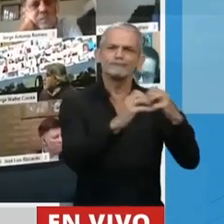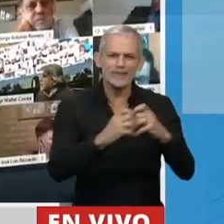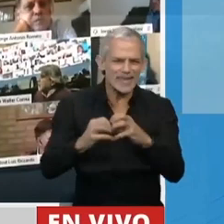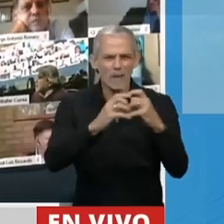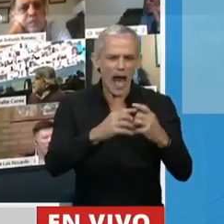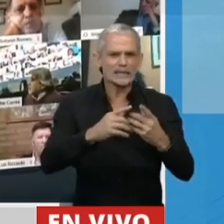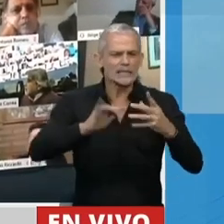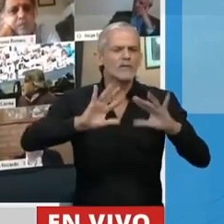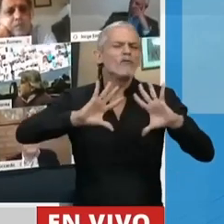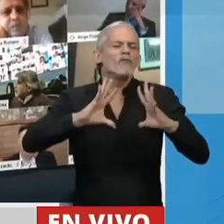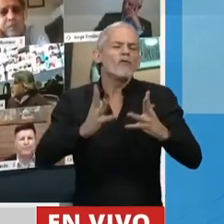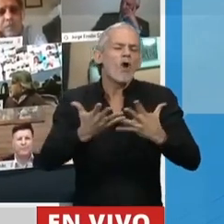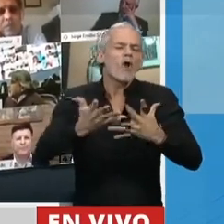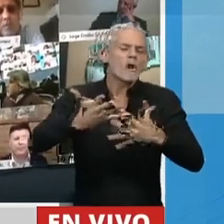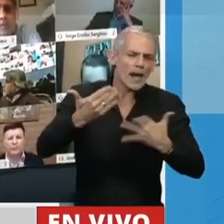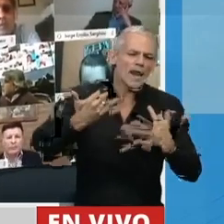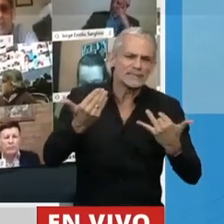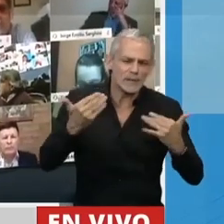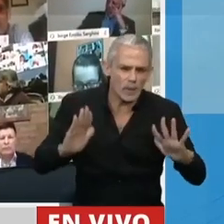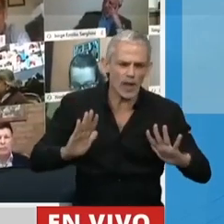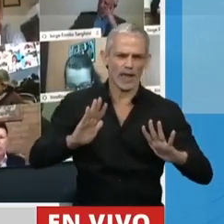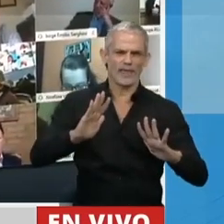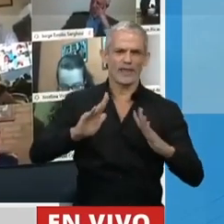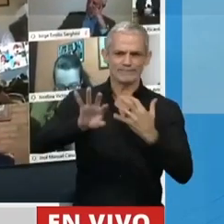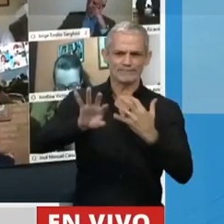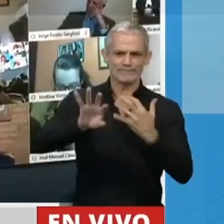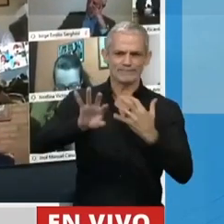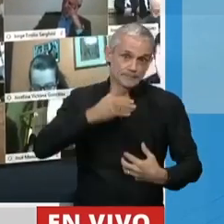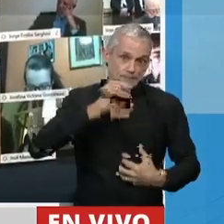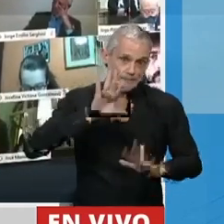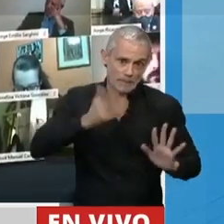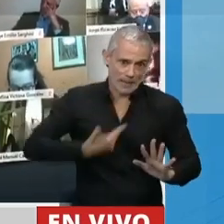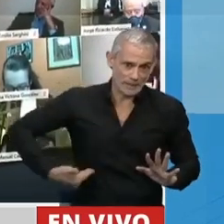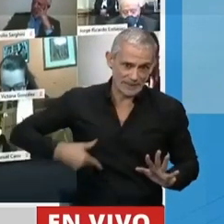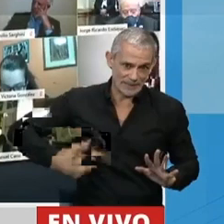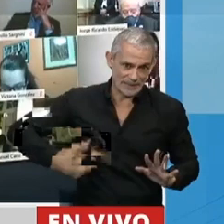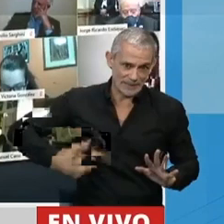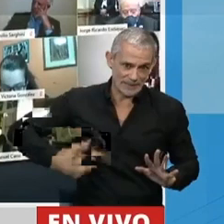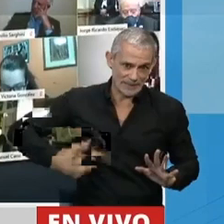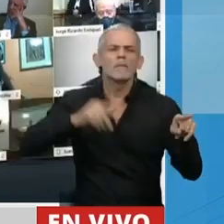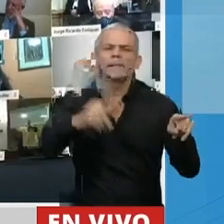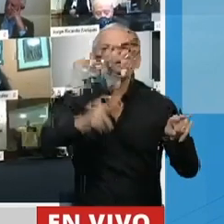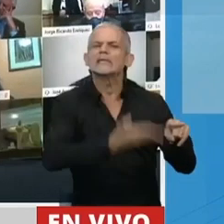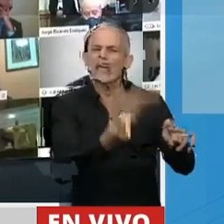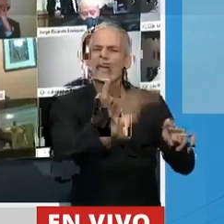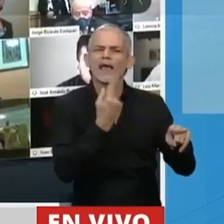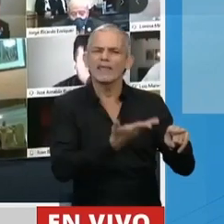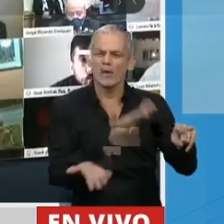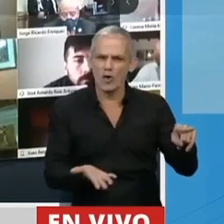a criterio de quien preside esta Cámara, el señor Presidente de la Nación,